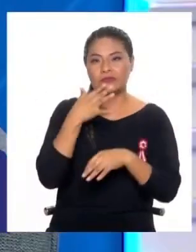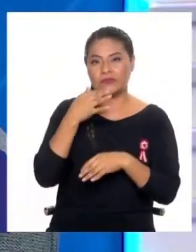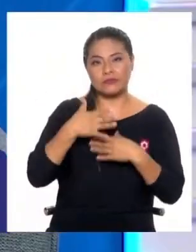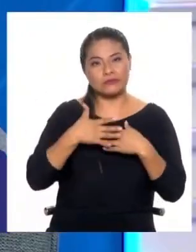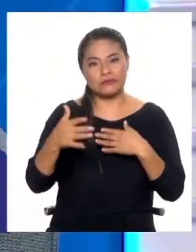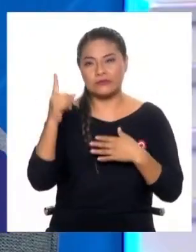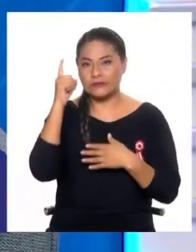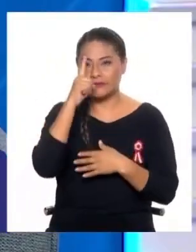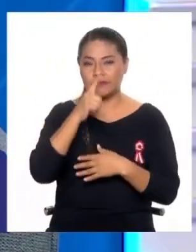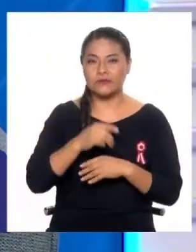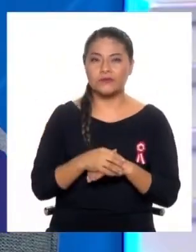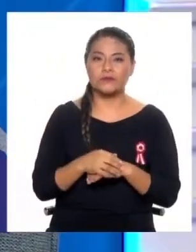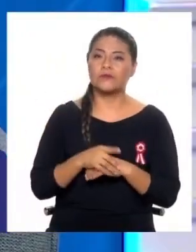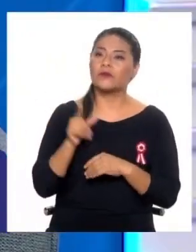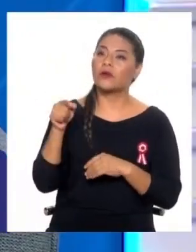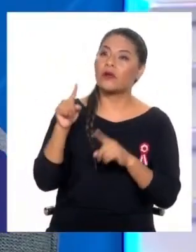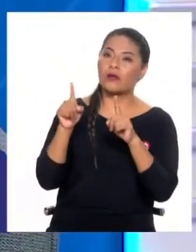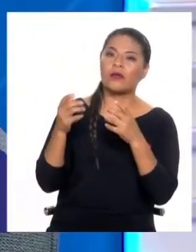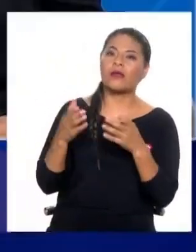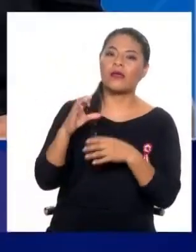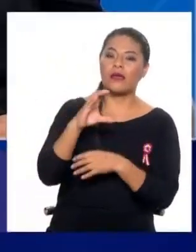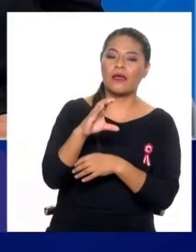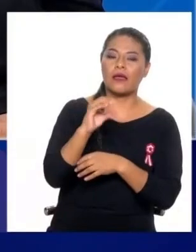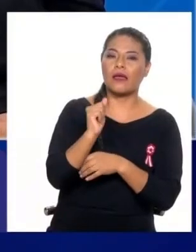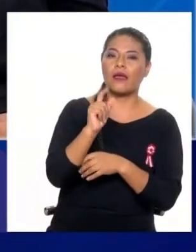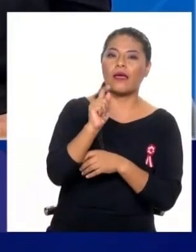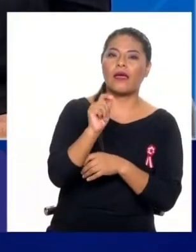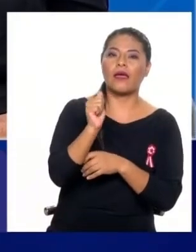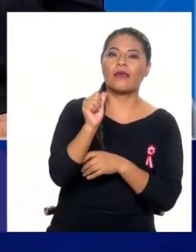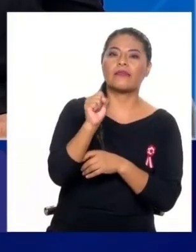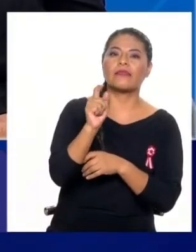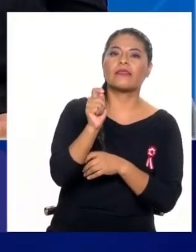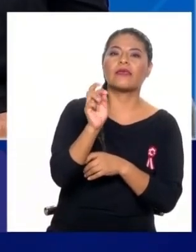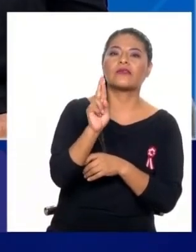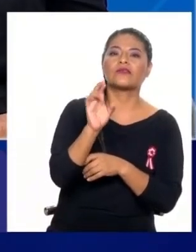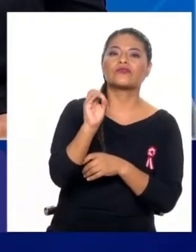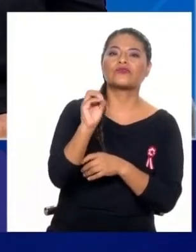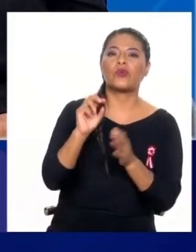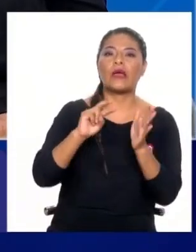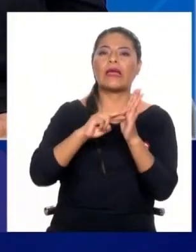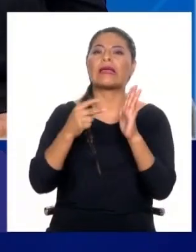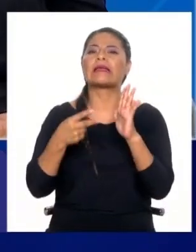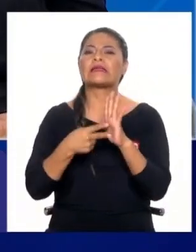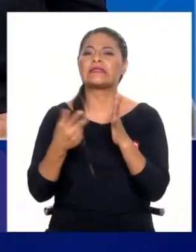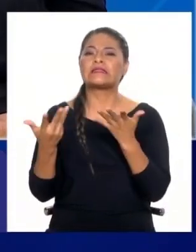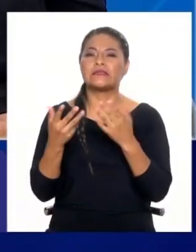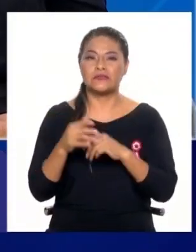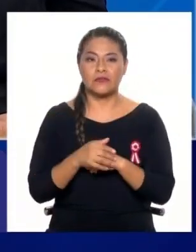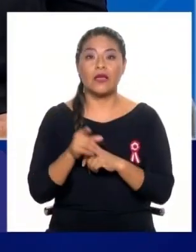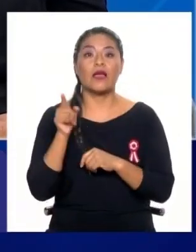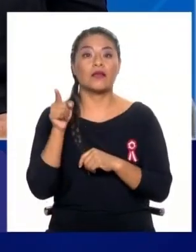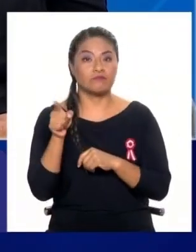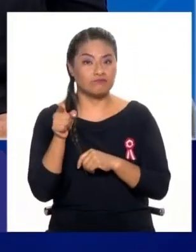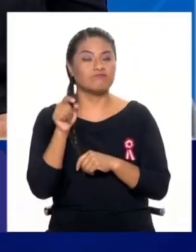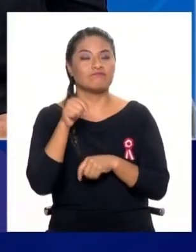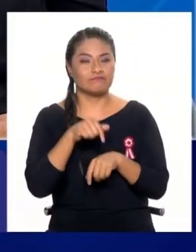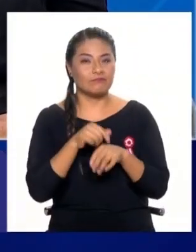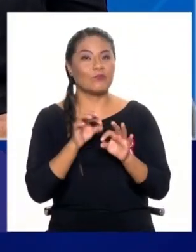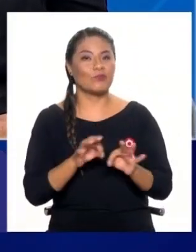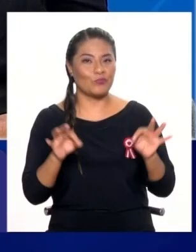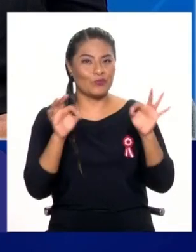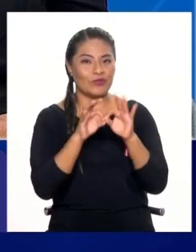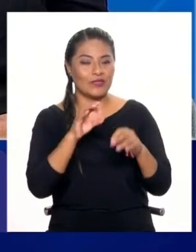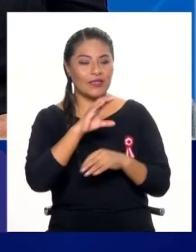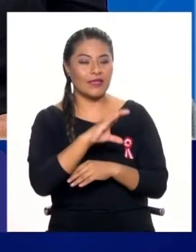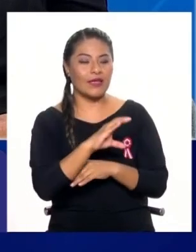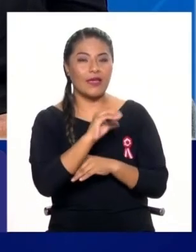nos entiendan, ¿por qué es tan importante el catastro? ¿Qué es un catastro? Sí, y veo que lo has tomado mucho y eso es muy importante. Lo que pasa es que ante la surgencia